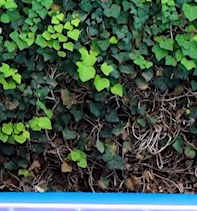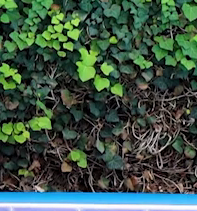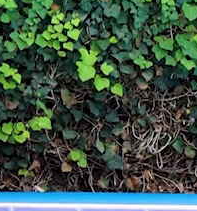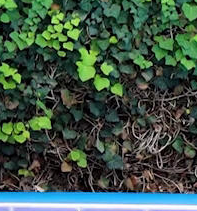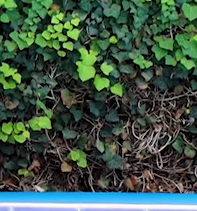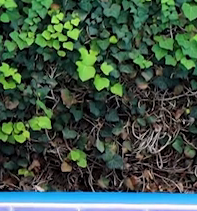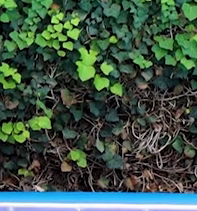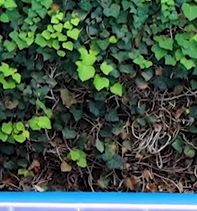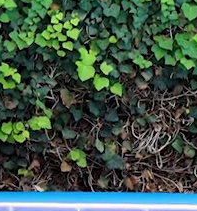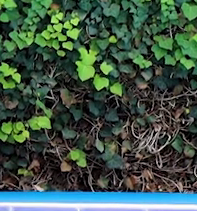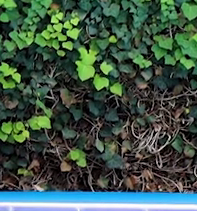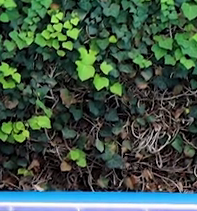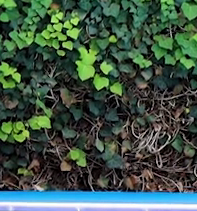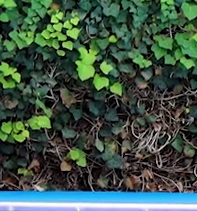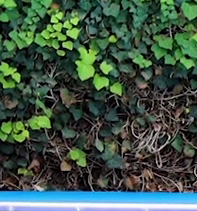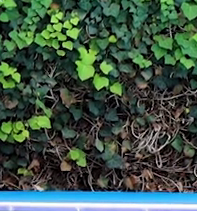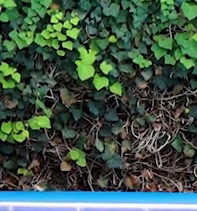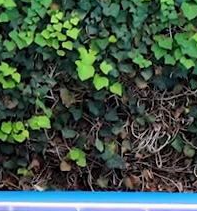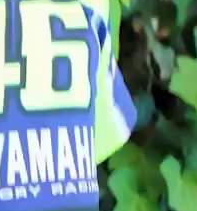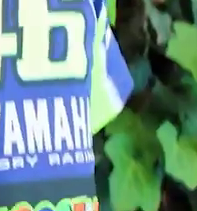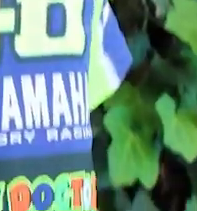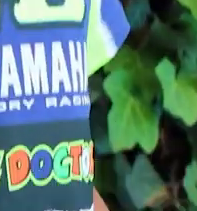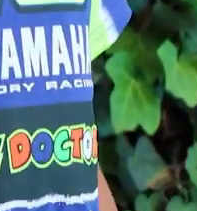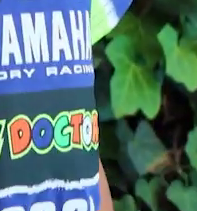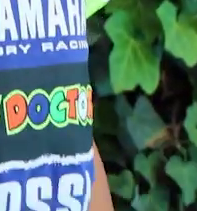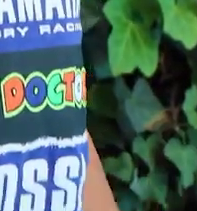grados. Bien. Espalda derecha.